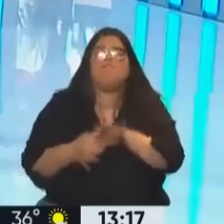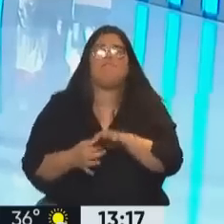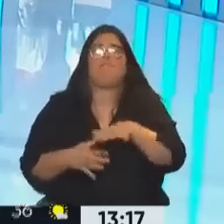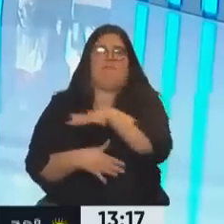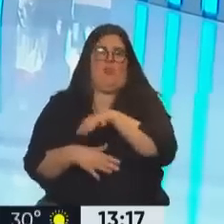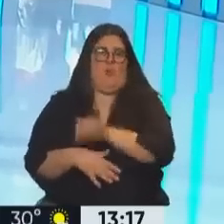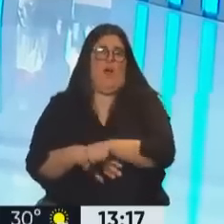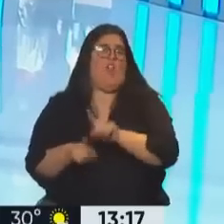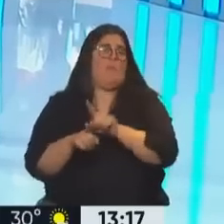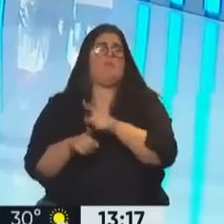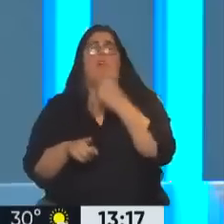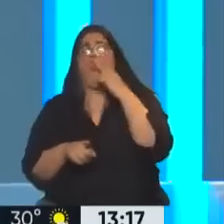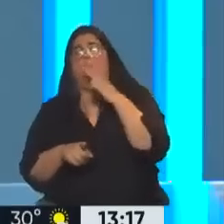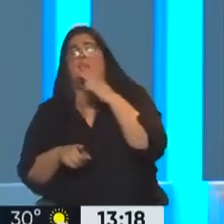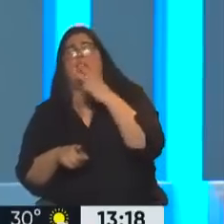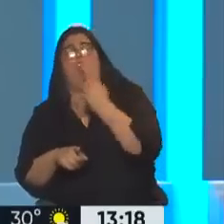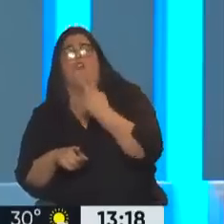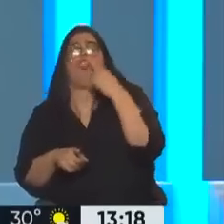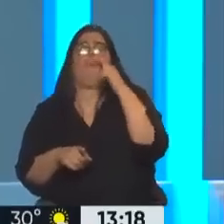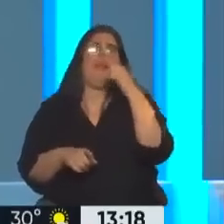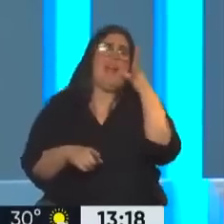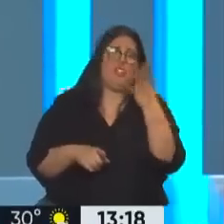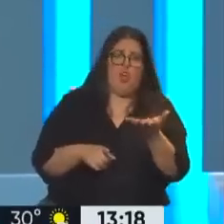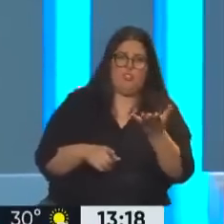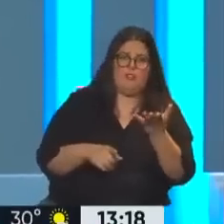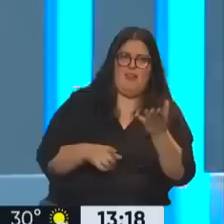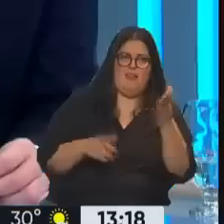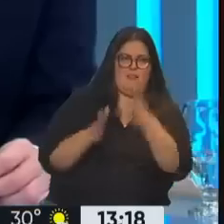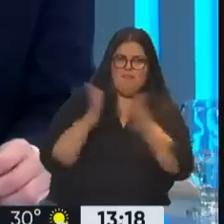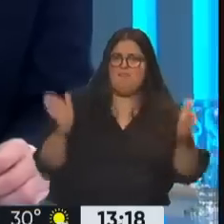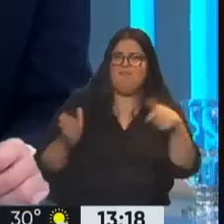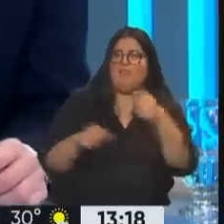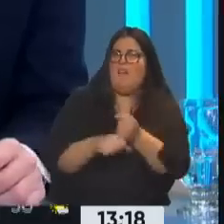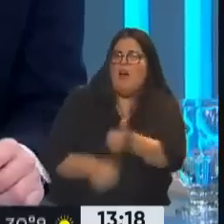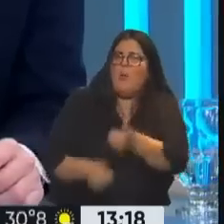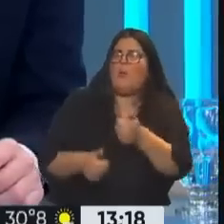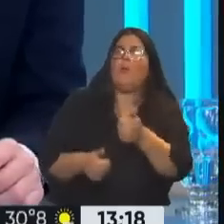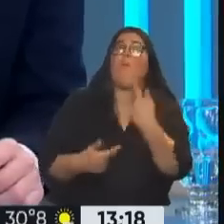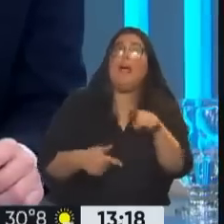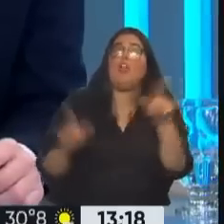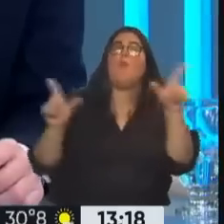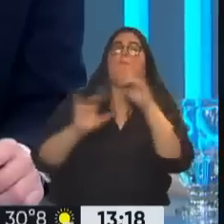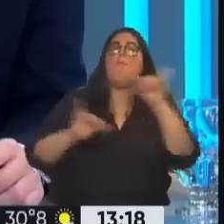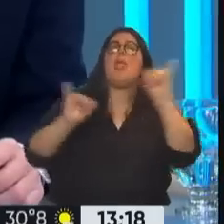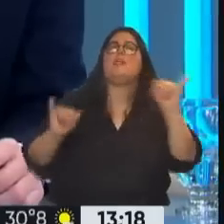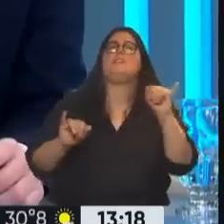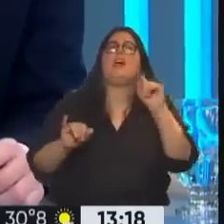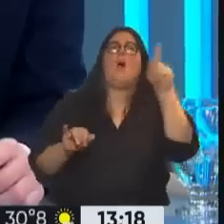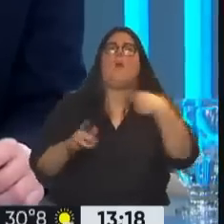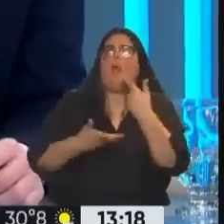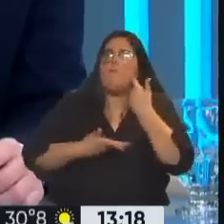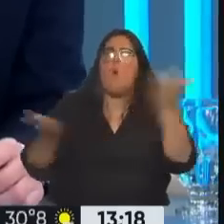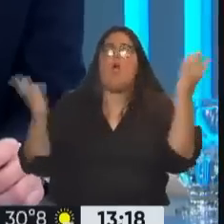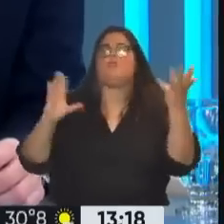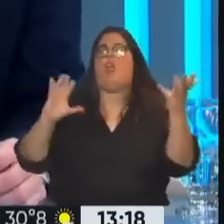2002 al 2014. Pero viene una prensa que distorsiona todo, que engaña a la gente, que exacerba todo. En 10 años es imposible que no